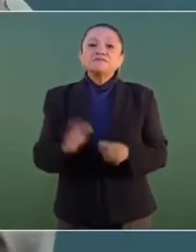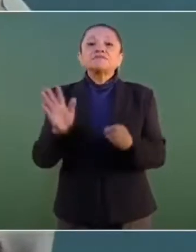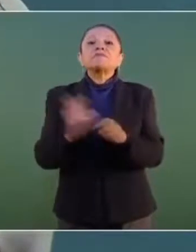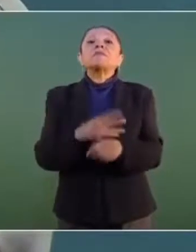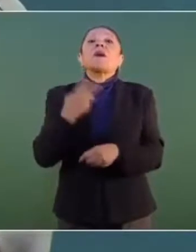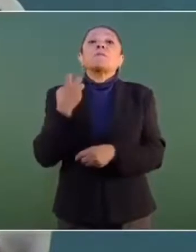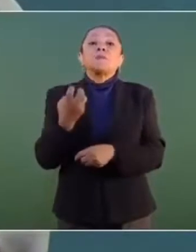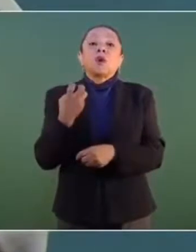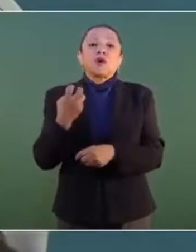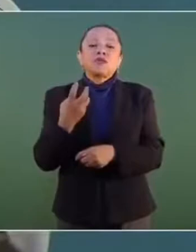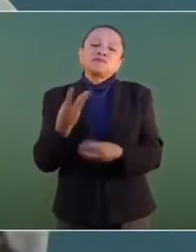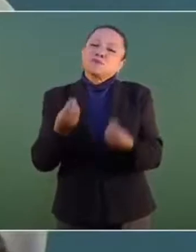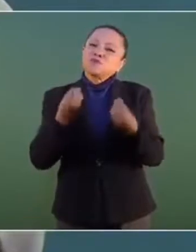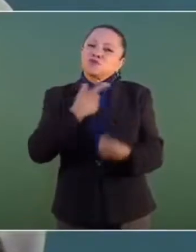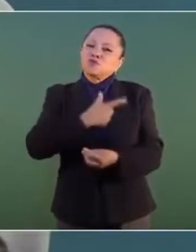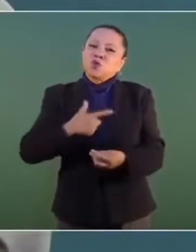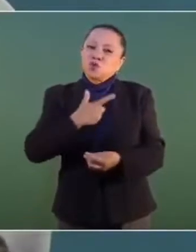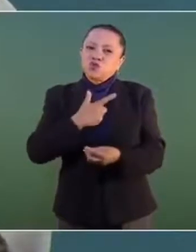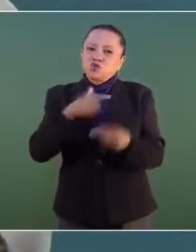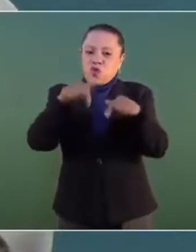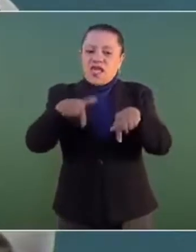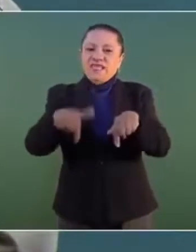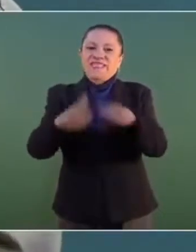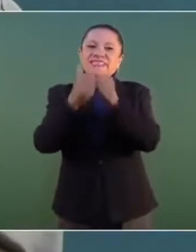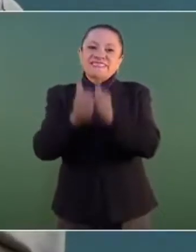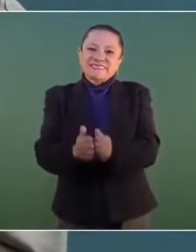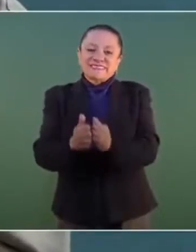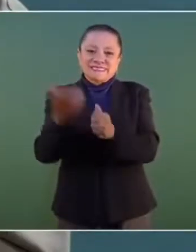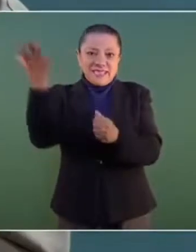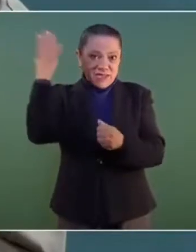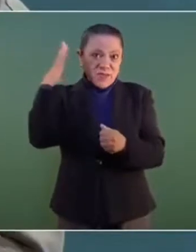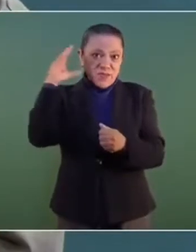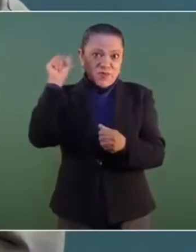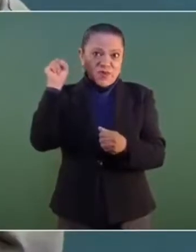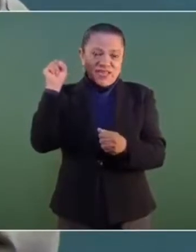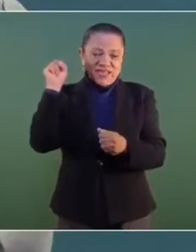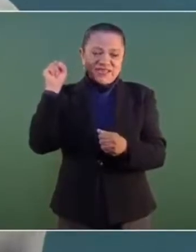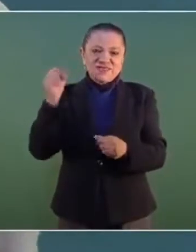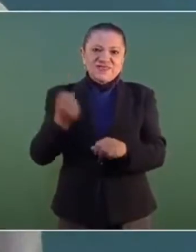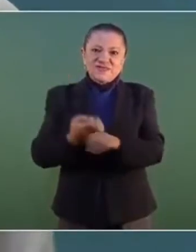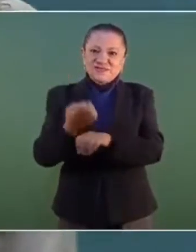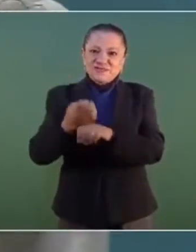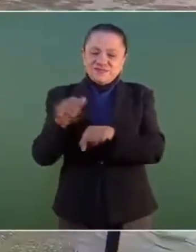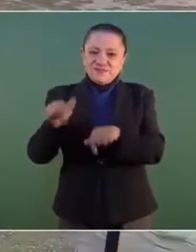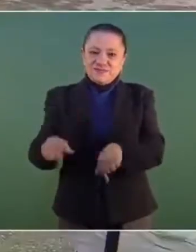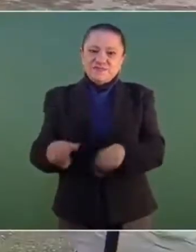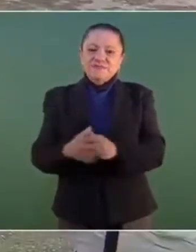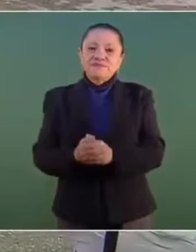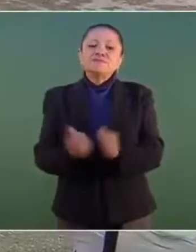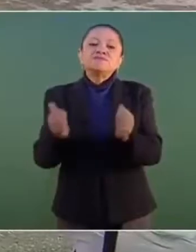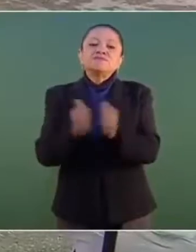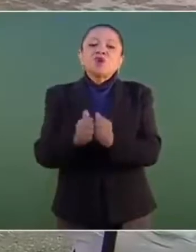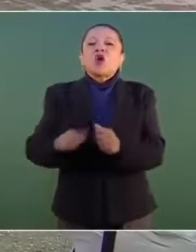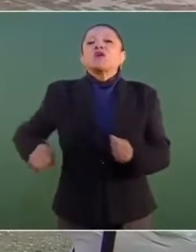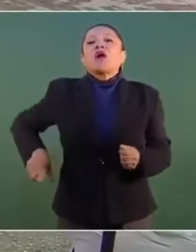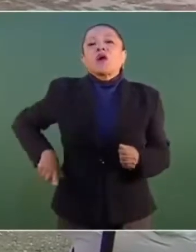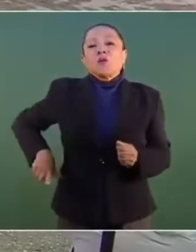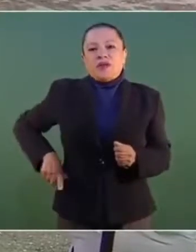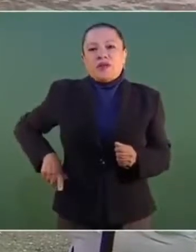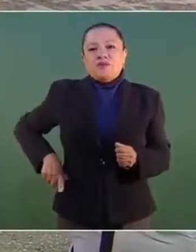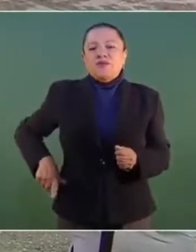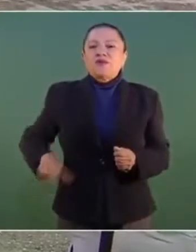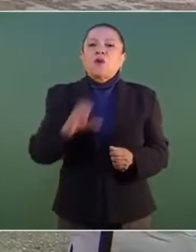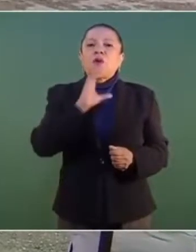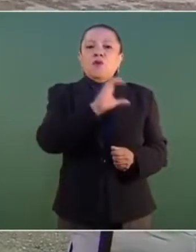Nos da mucho gusto estar aquí en Morelos con el gobernador Cuauhtémoc